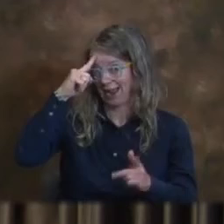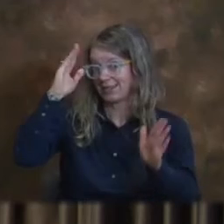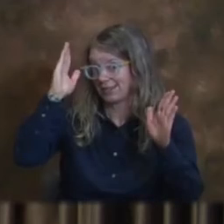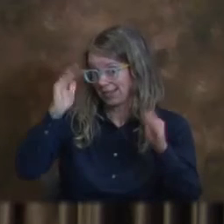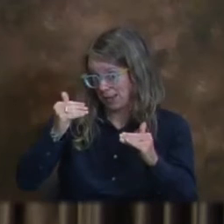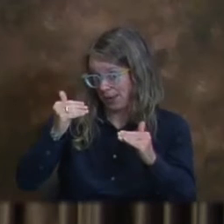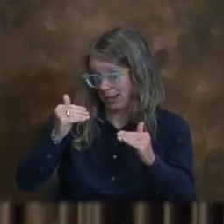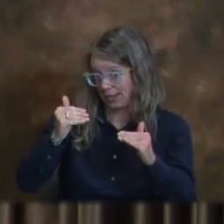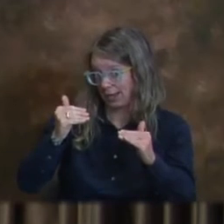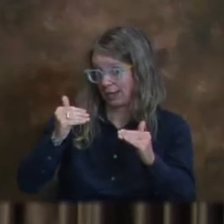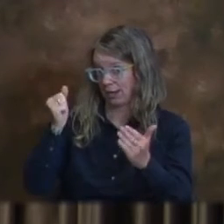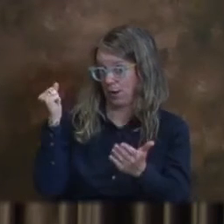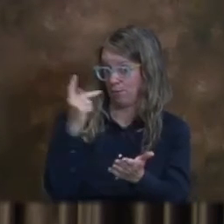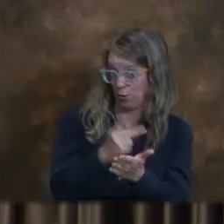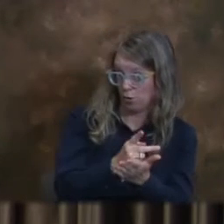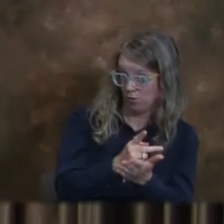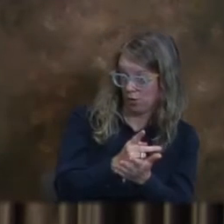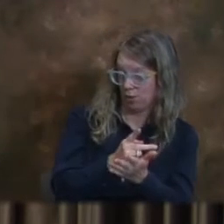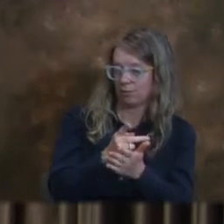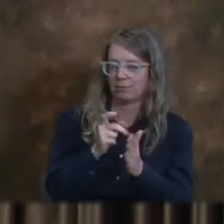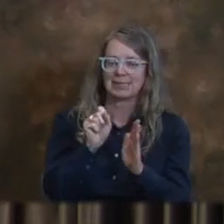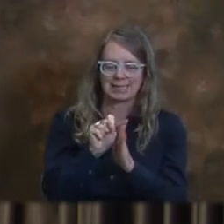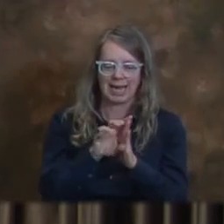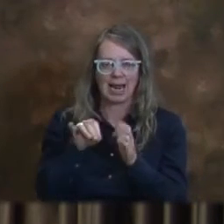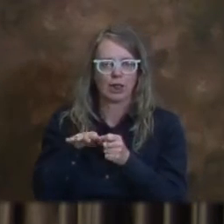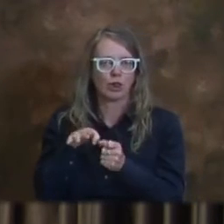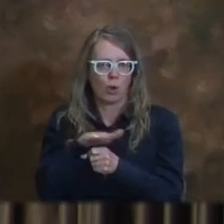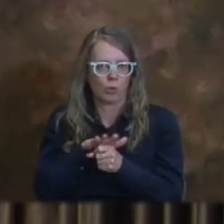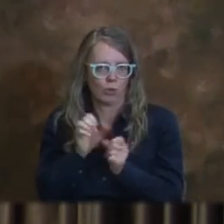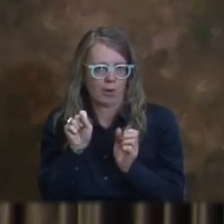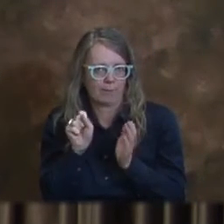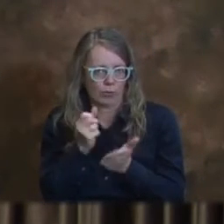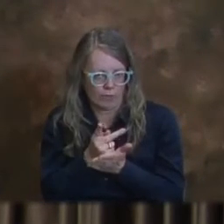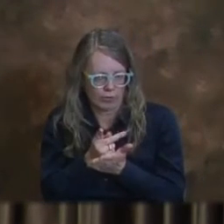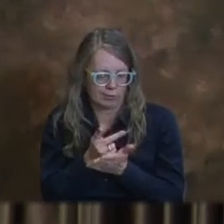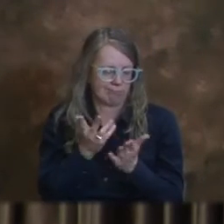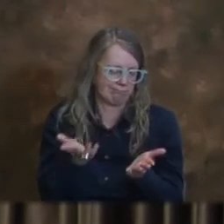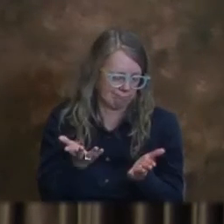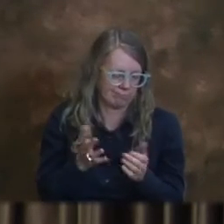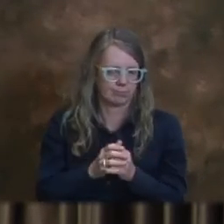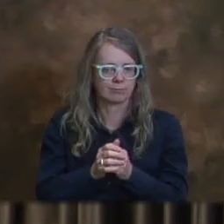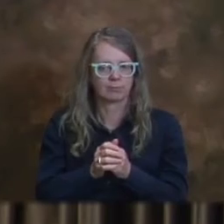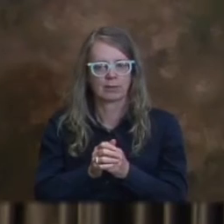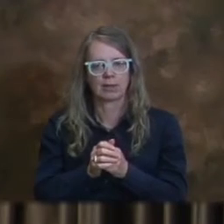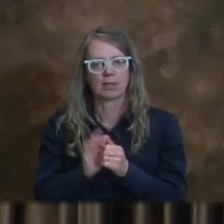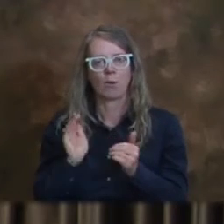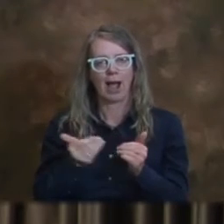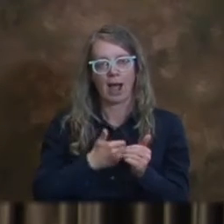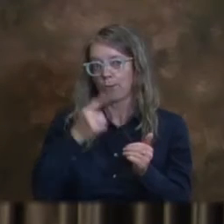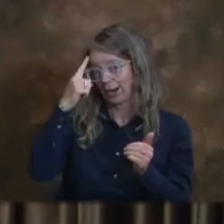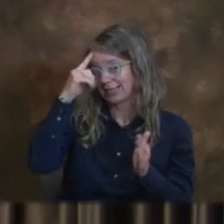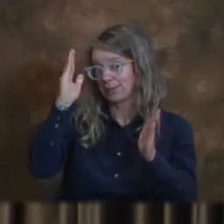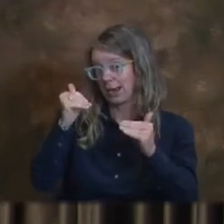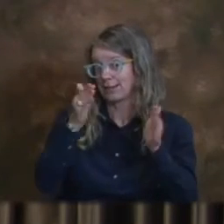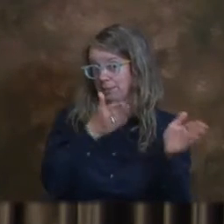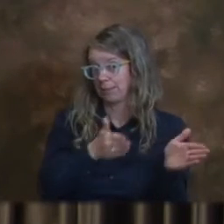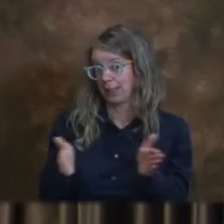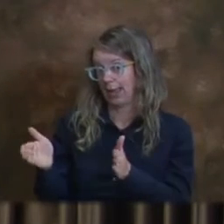estábamos planeando eso a nivel estatal, pero les puedo decir que el plan anticipado,